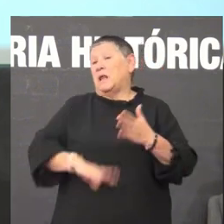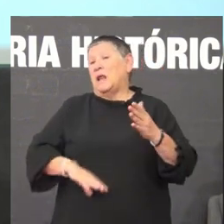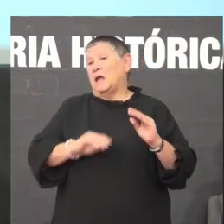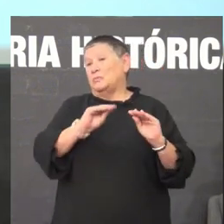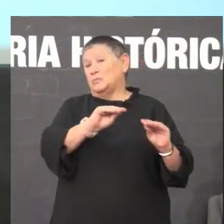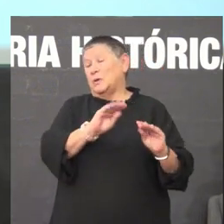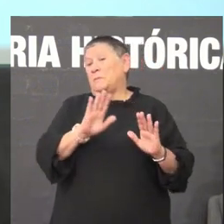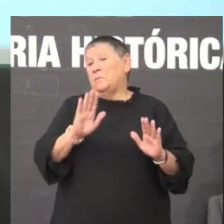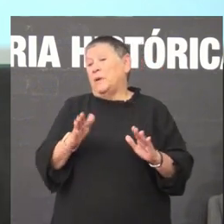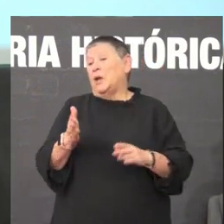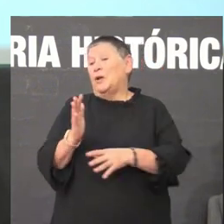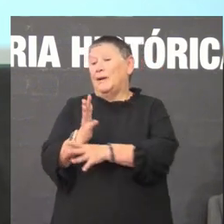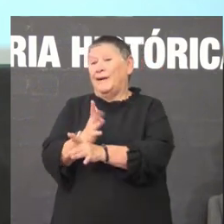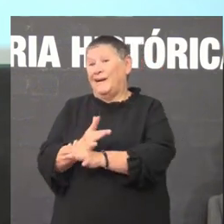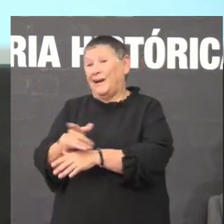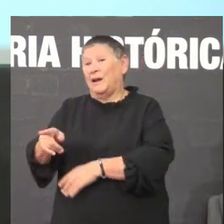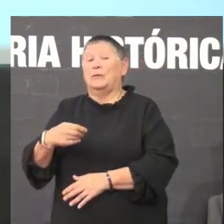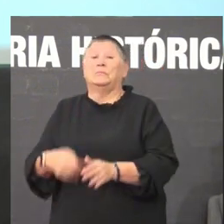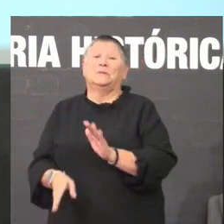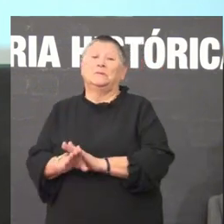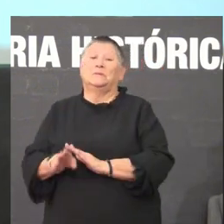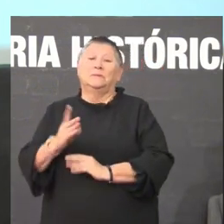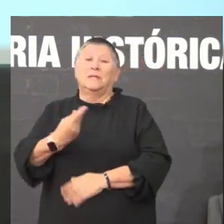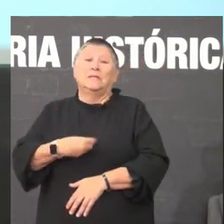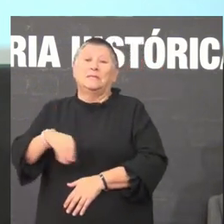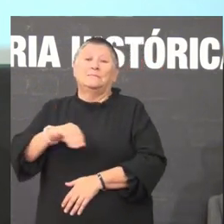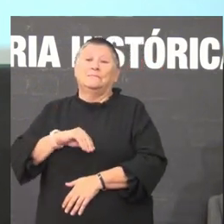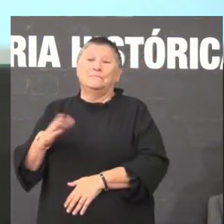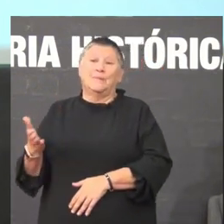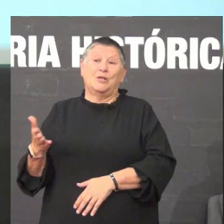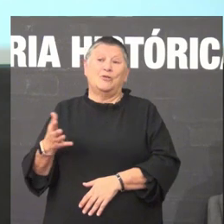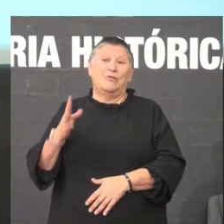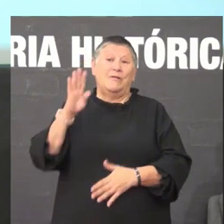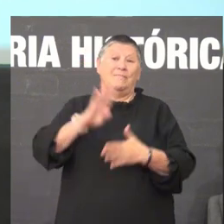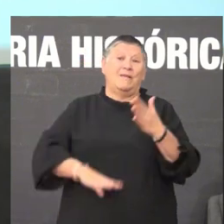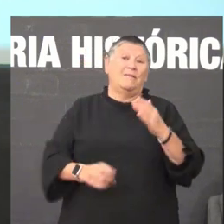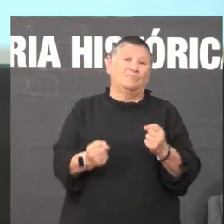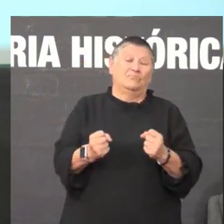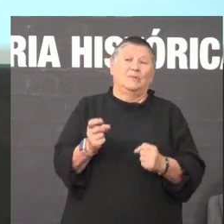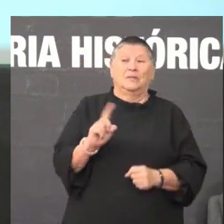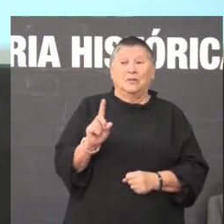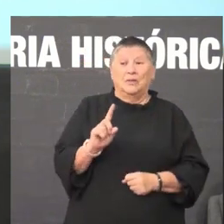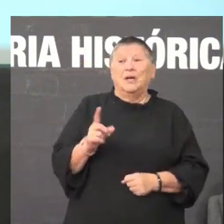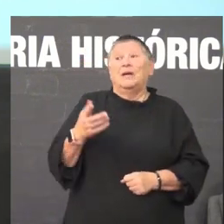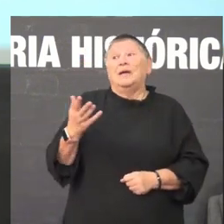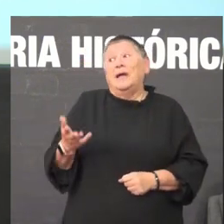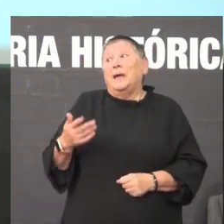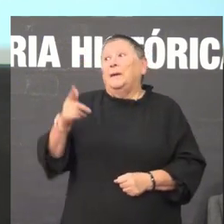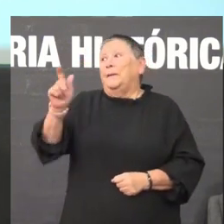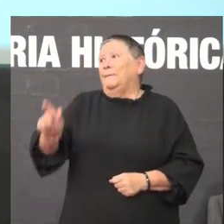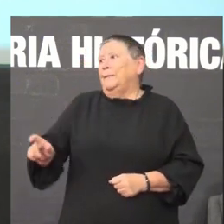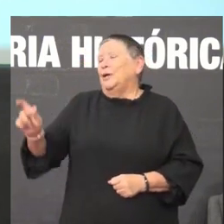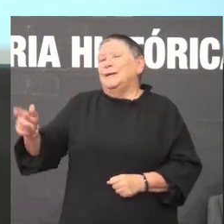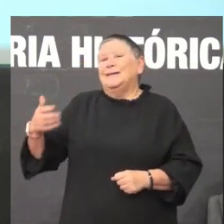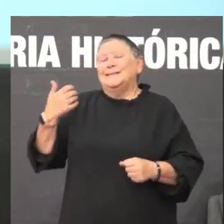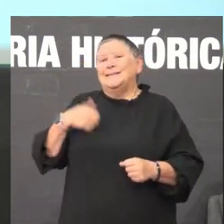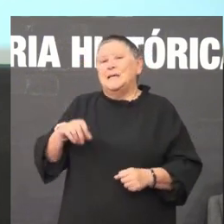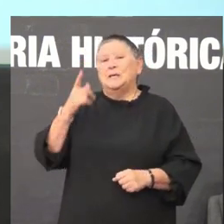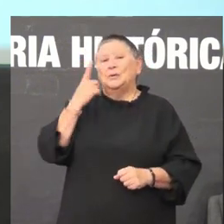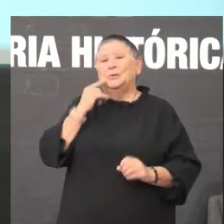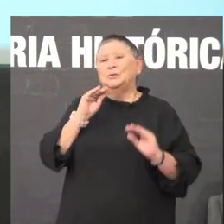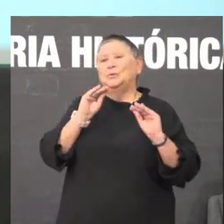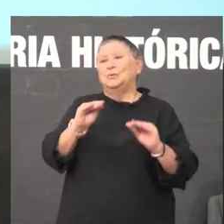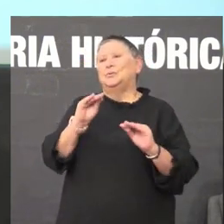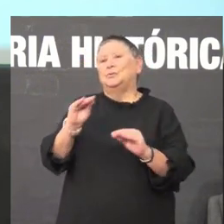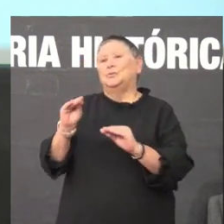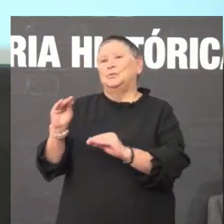catalán iso é así mas cala é unha diferenza fundamental toda a poboación sai alfabetizada na súa lingua e toda